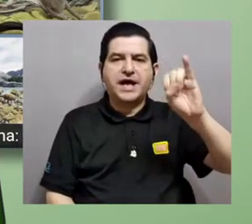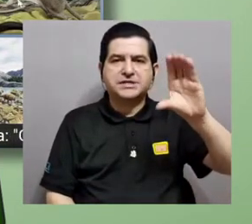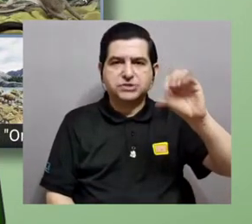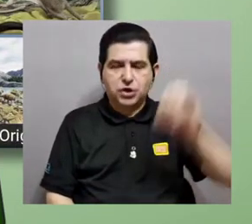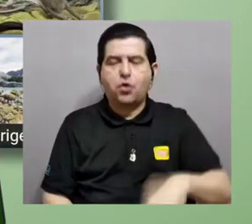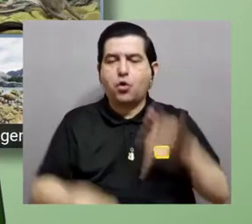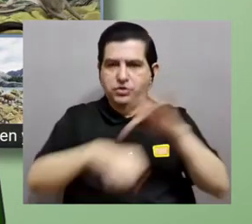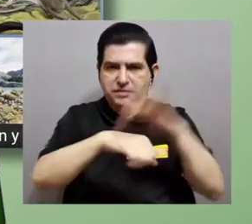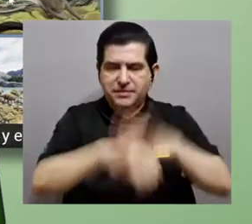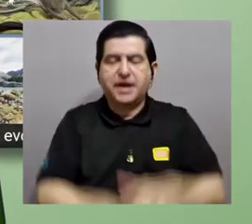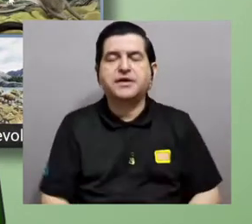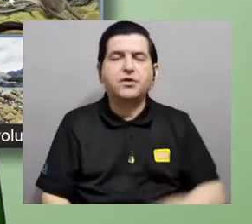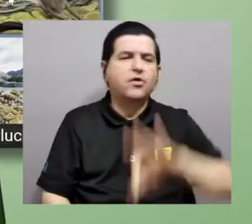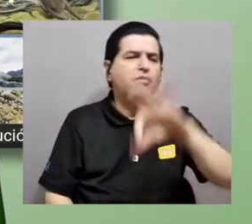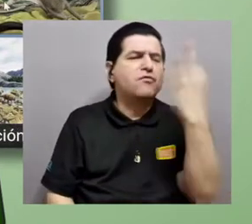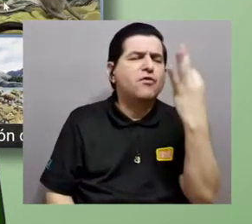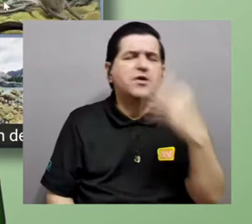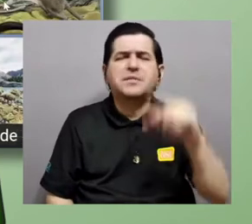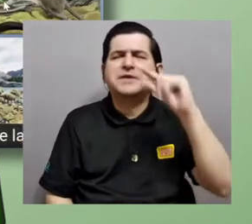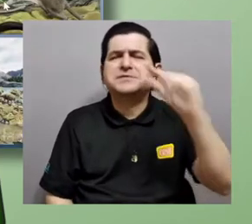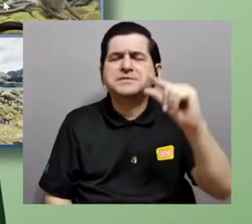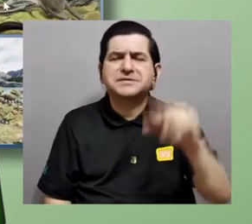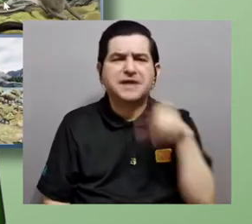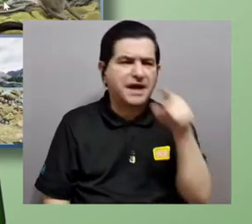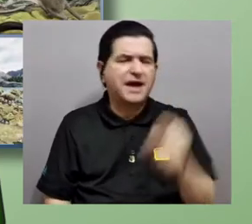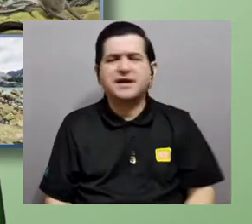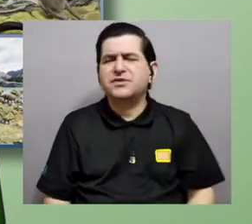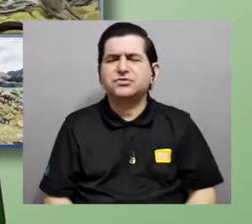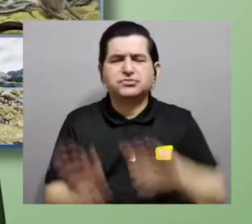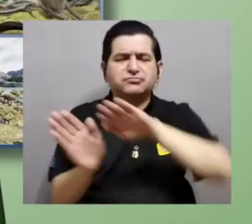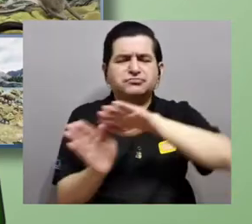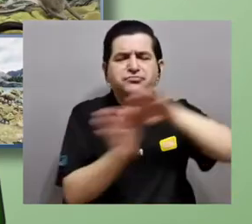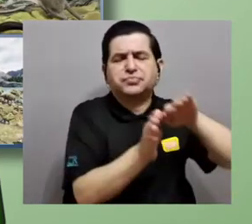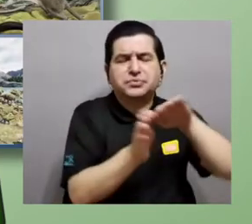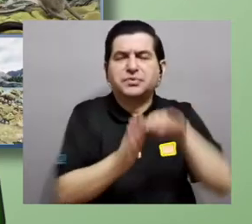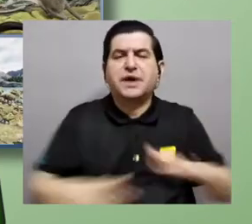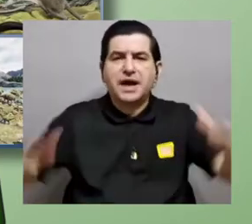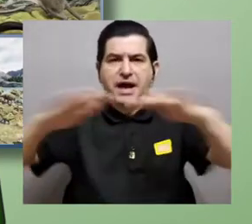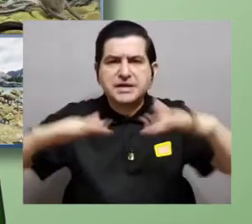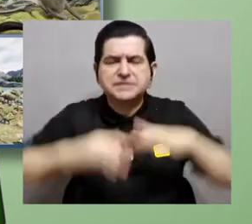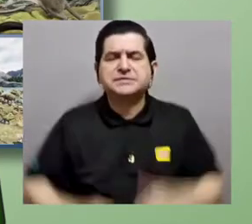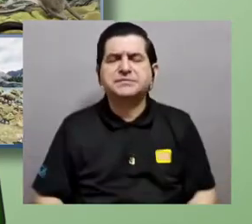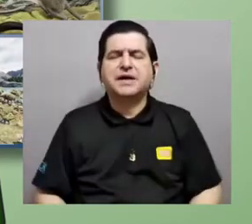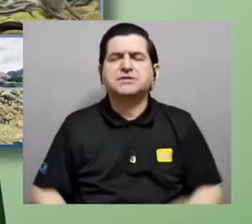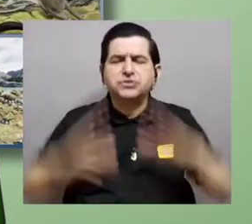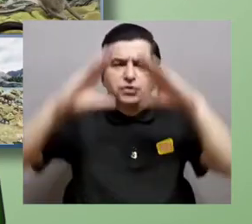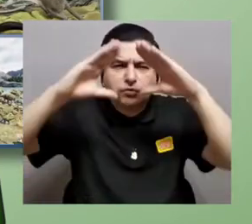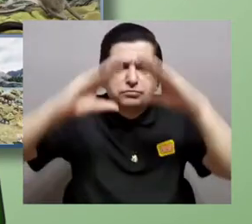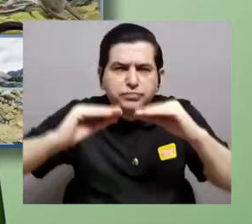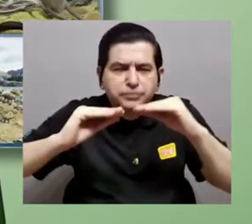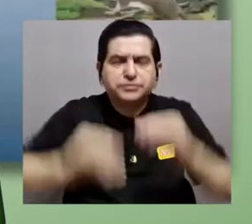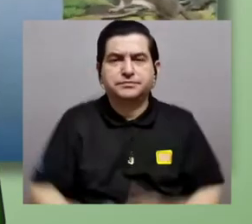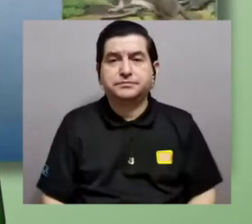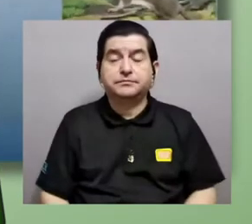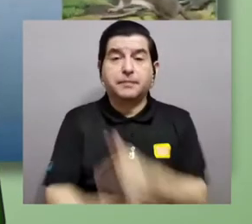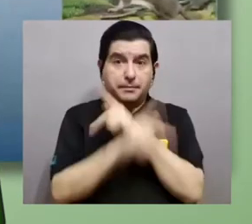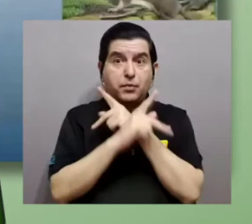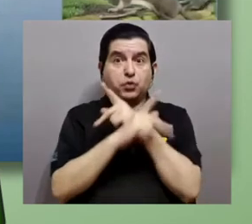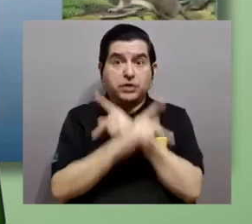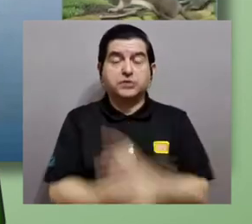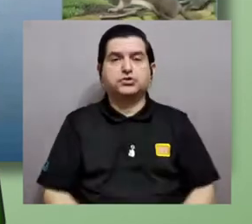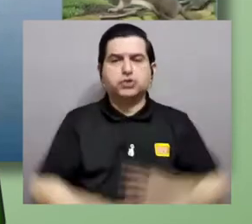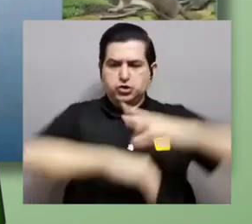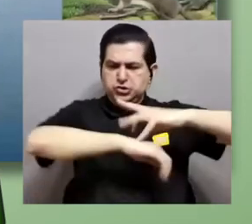por ejemplo, los mamíferos eran formas muy pequeñas y estaban totalmente relegadas a hábitos nocturnos y para